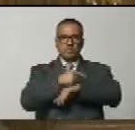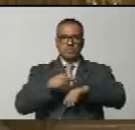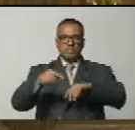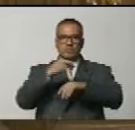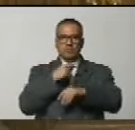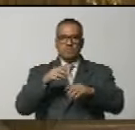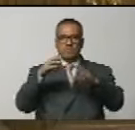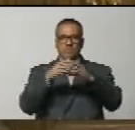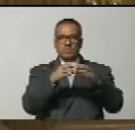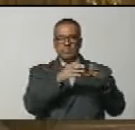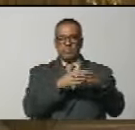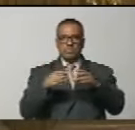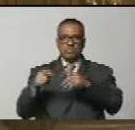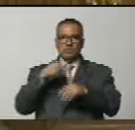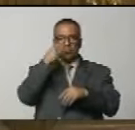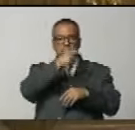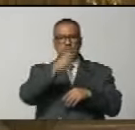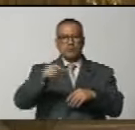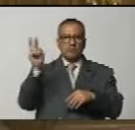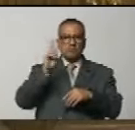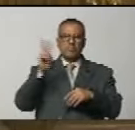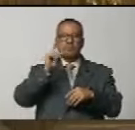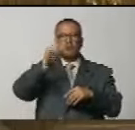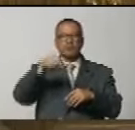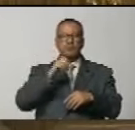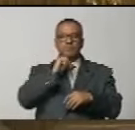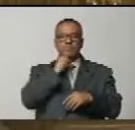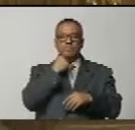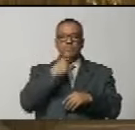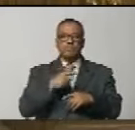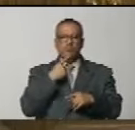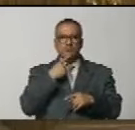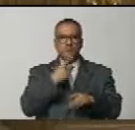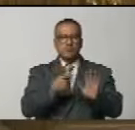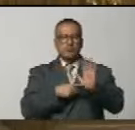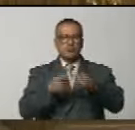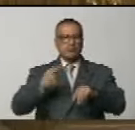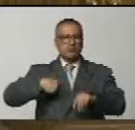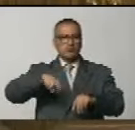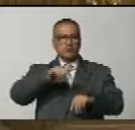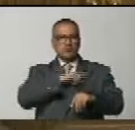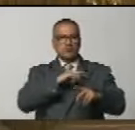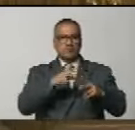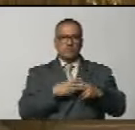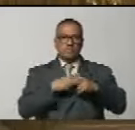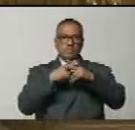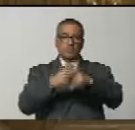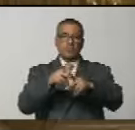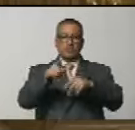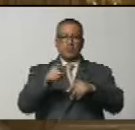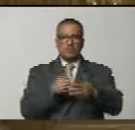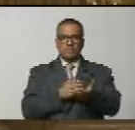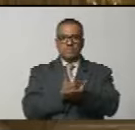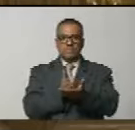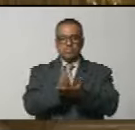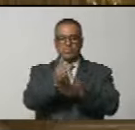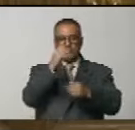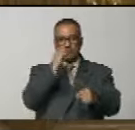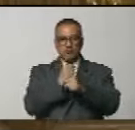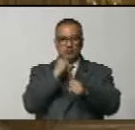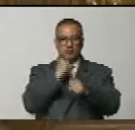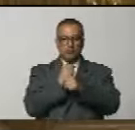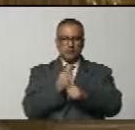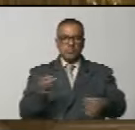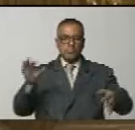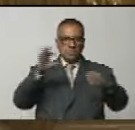parlamentarios y pueblos de Venezuela y Rusia expresando nuestra voluntad de continuar trabajando